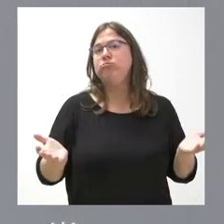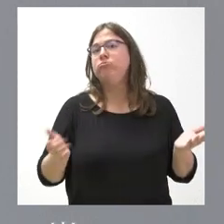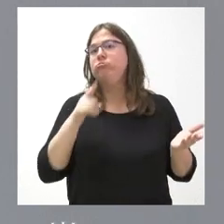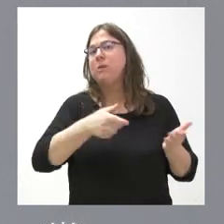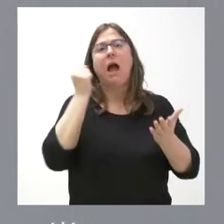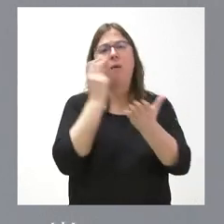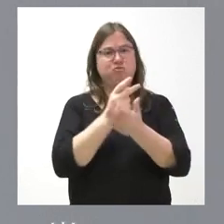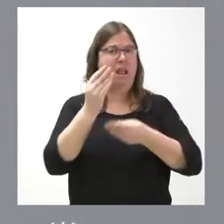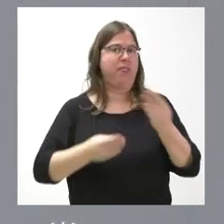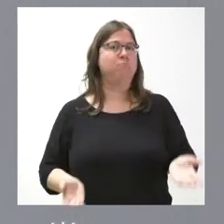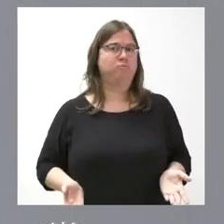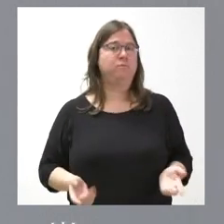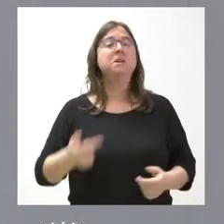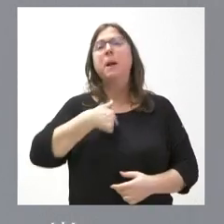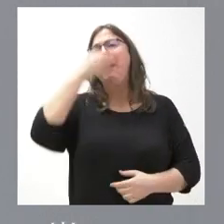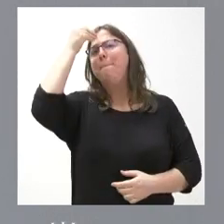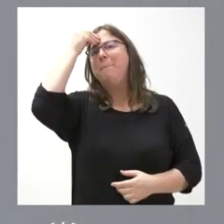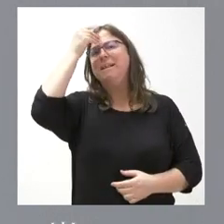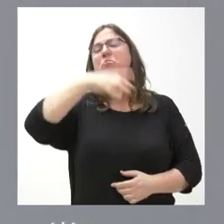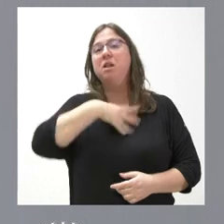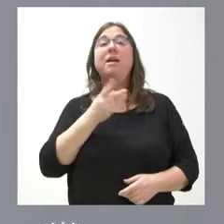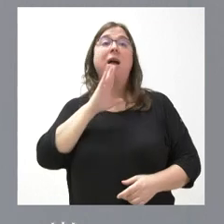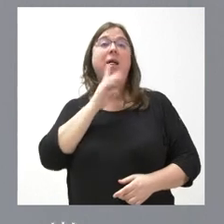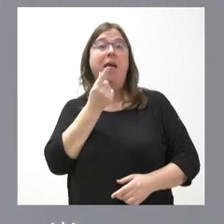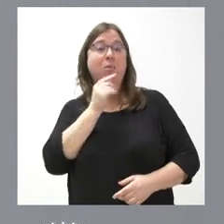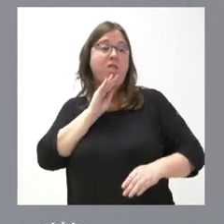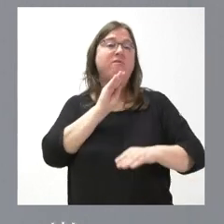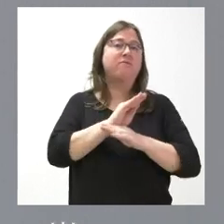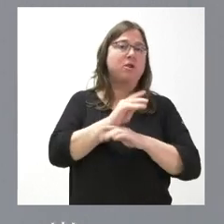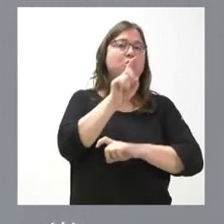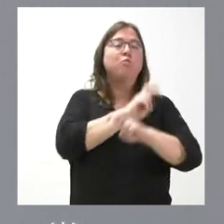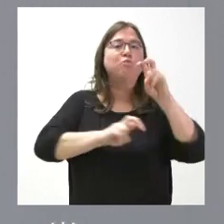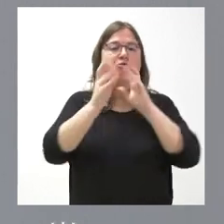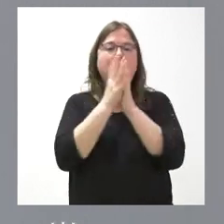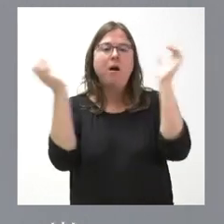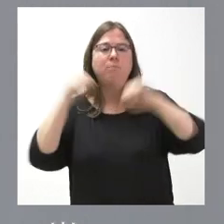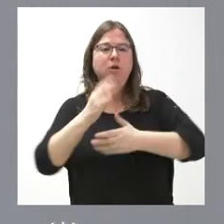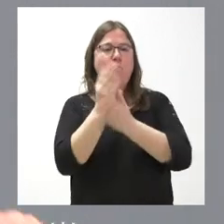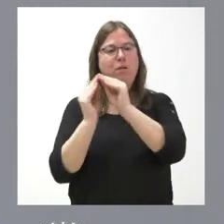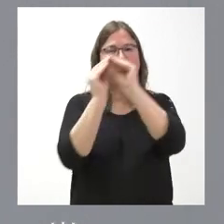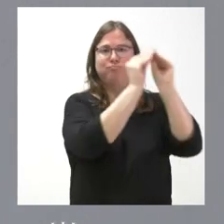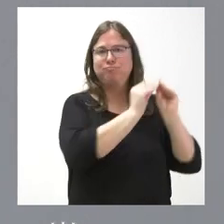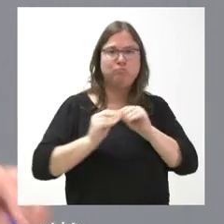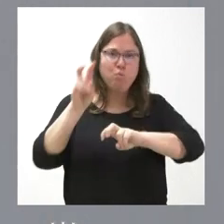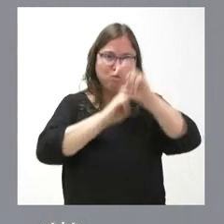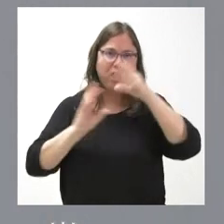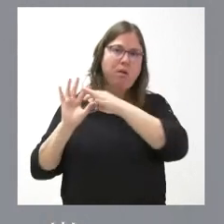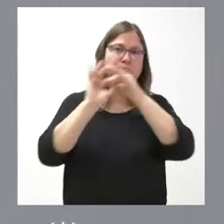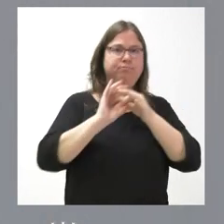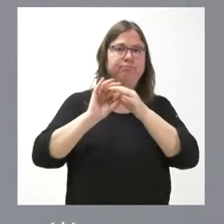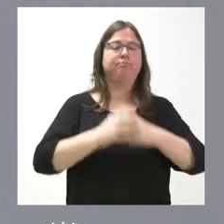apuesta que hacemos. Pero esto creemos que puede hacerse con una financiación adecuada y buscando los máximos niveles de consenso entre las comunidades autónomas y con los sectores afectados.